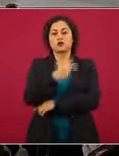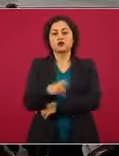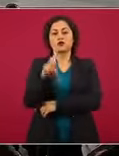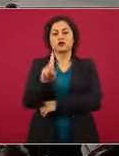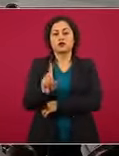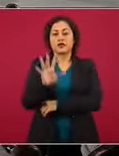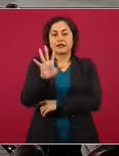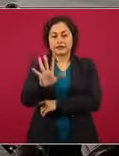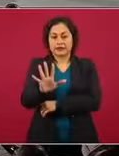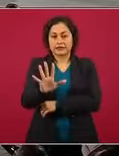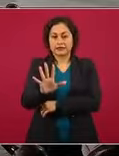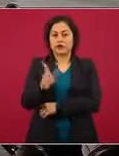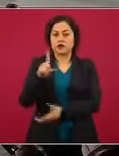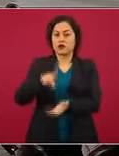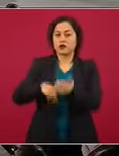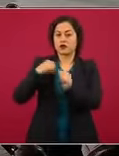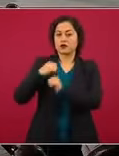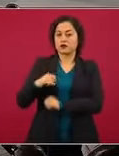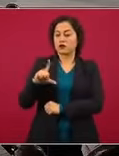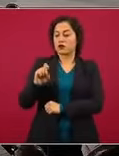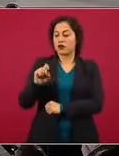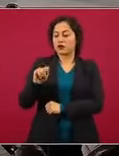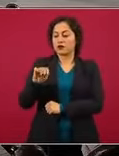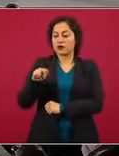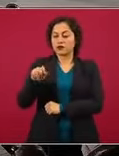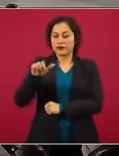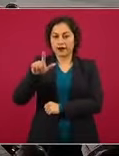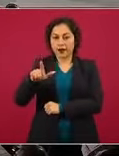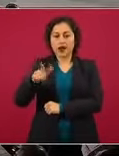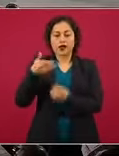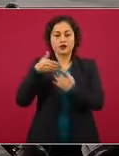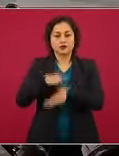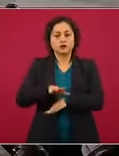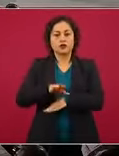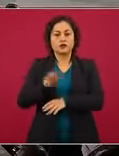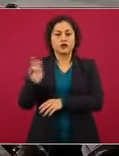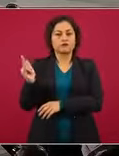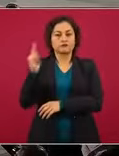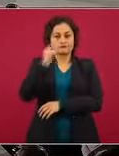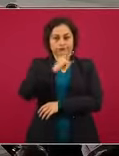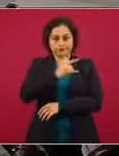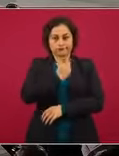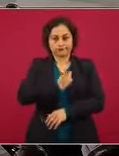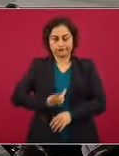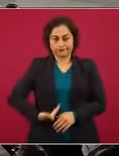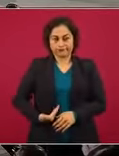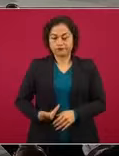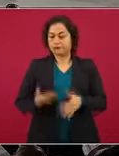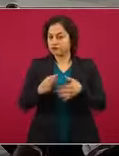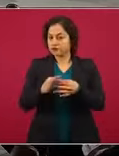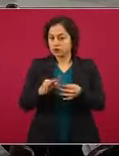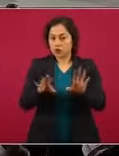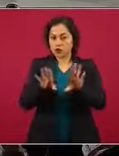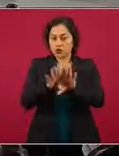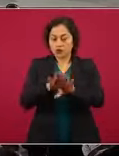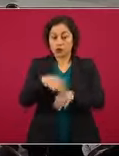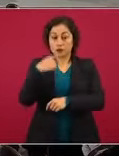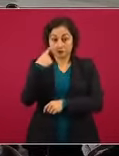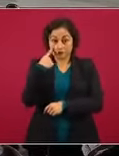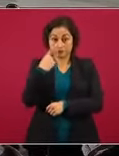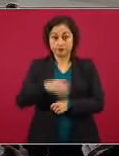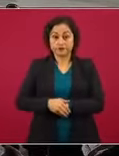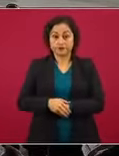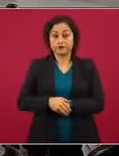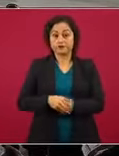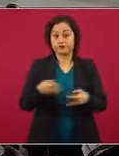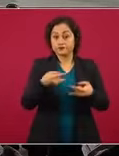del avión presidencial, con los siguientes datos. Se imprimieron 300